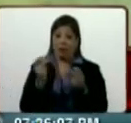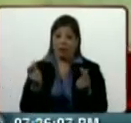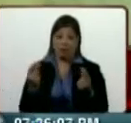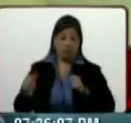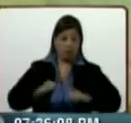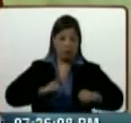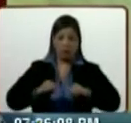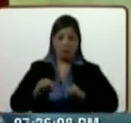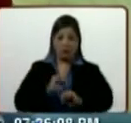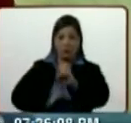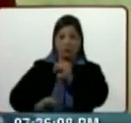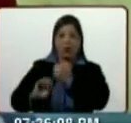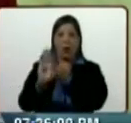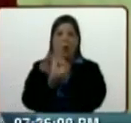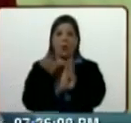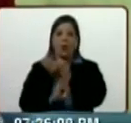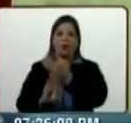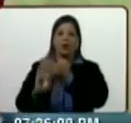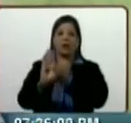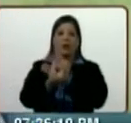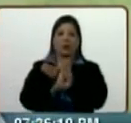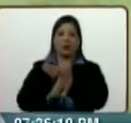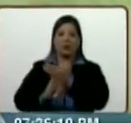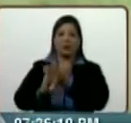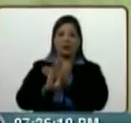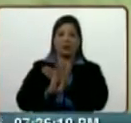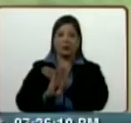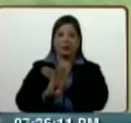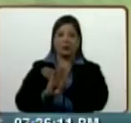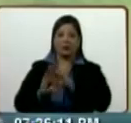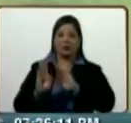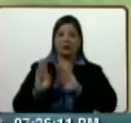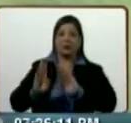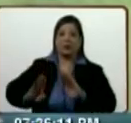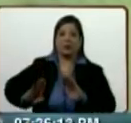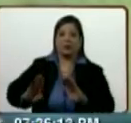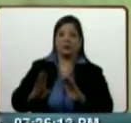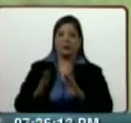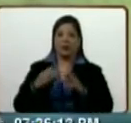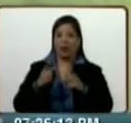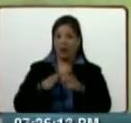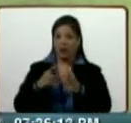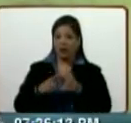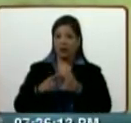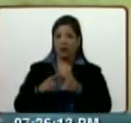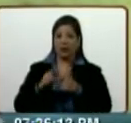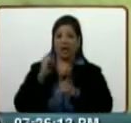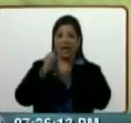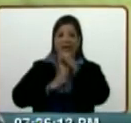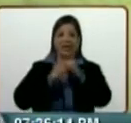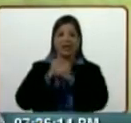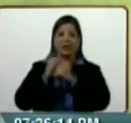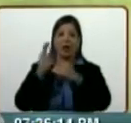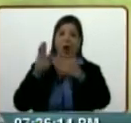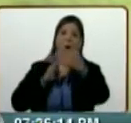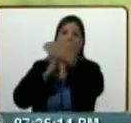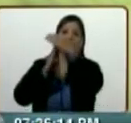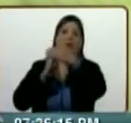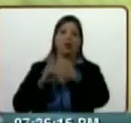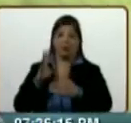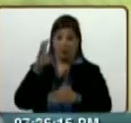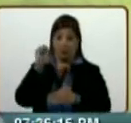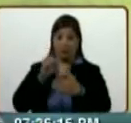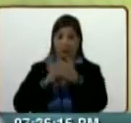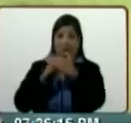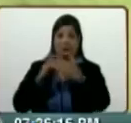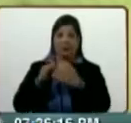para proteger la página se decide impedir que tenga acceso desde el exterior. El acceso se deja nacional. Cualquier